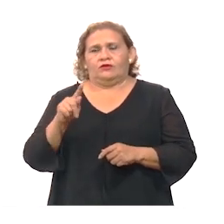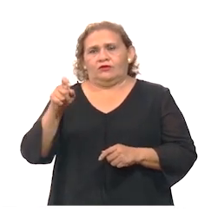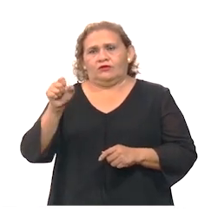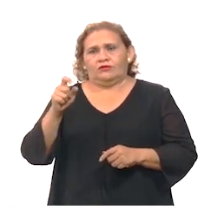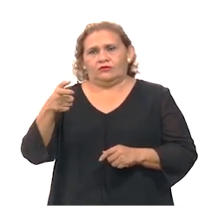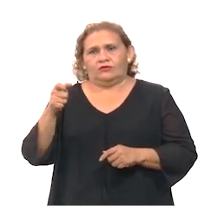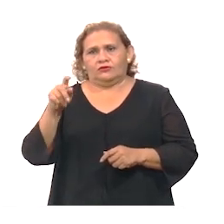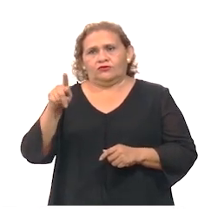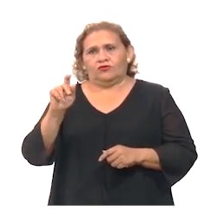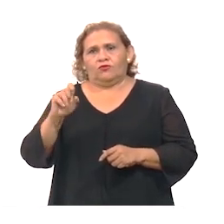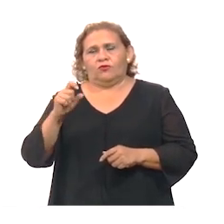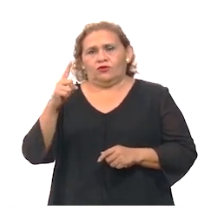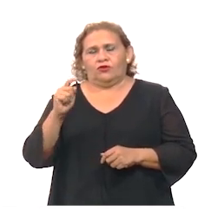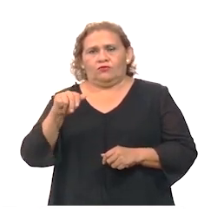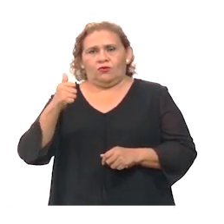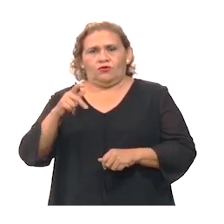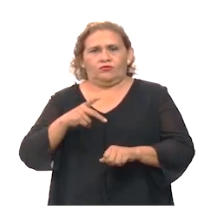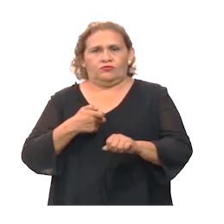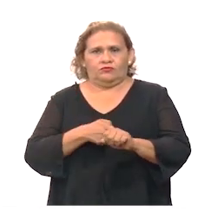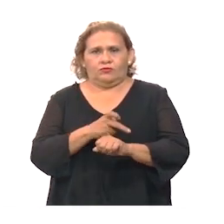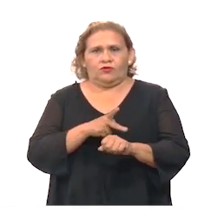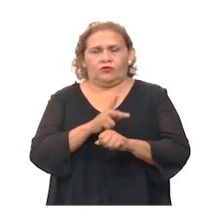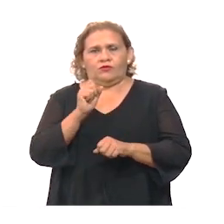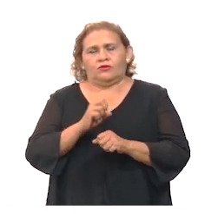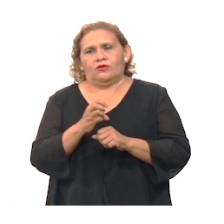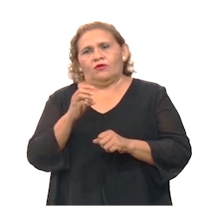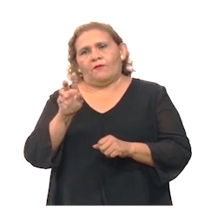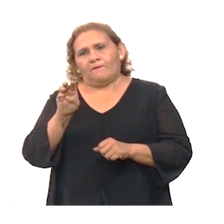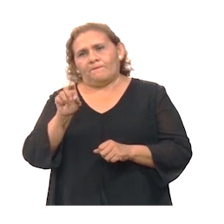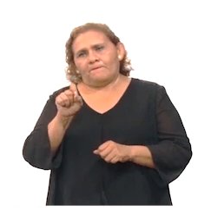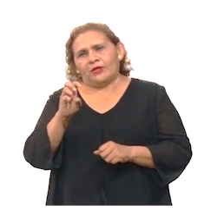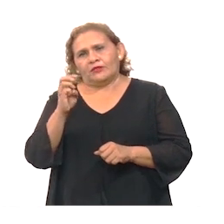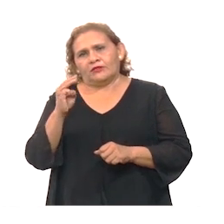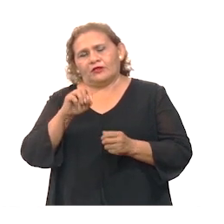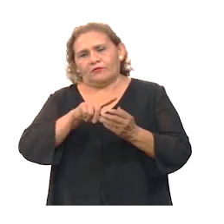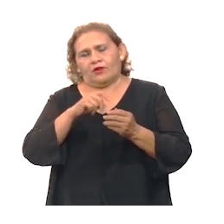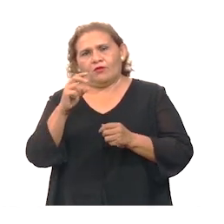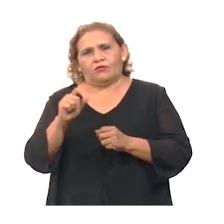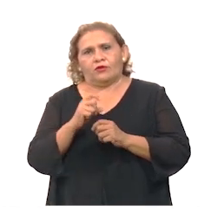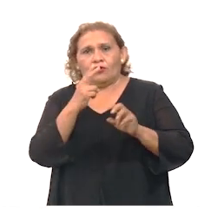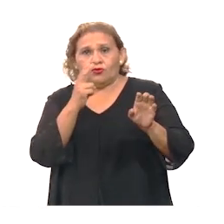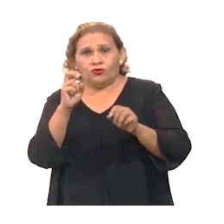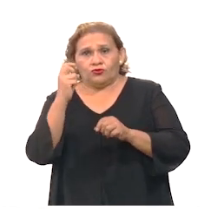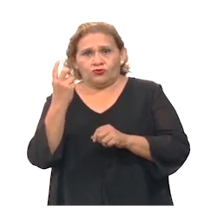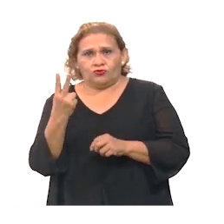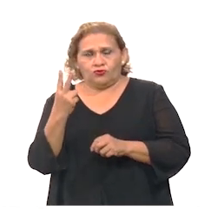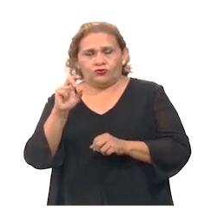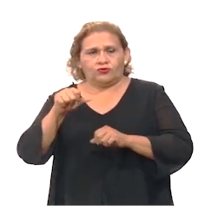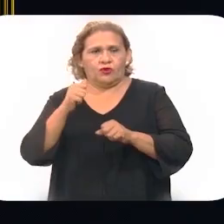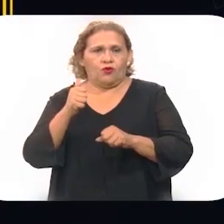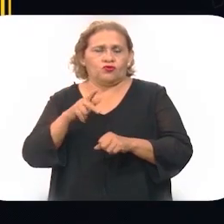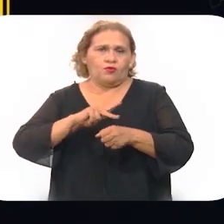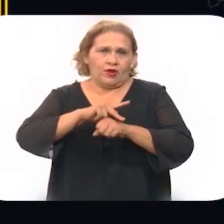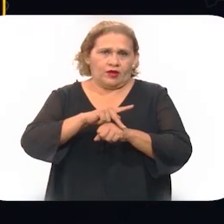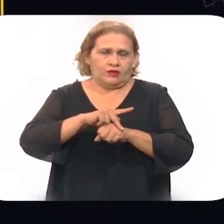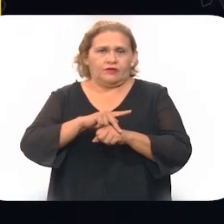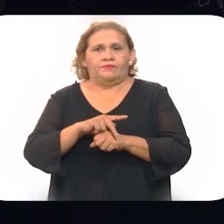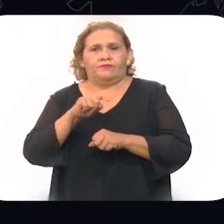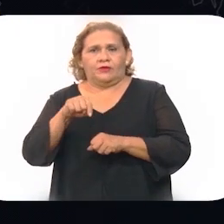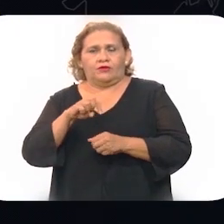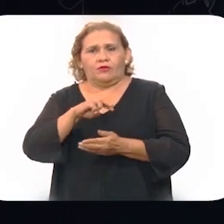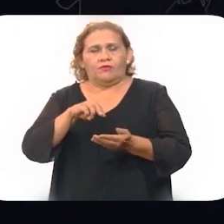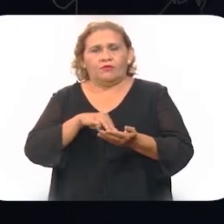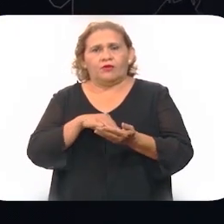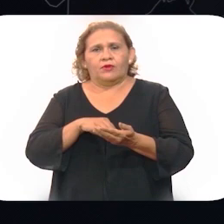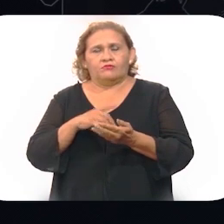Tizcocó, y un foráneo. De los 23,389 casos positivos, 202 son de otro país u otro estado. Específicamente